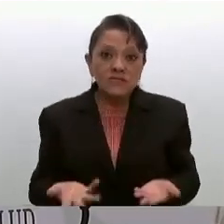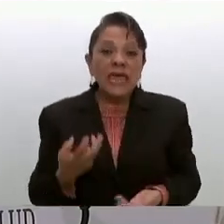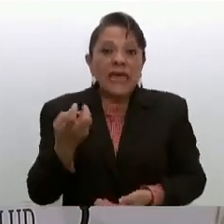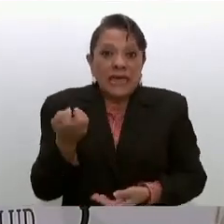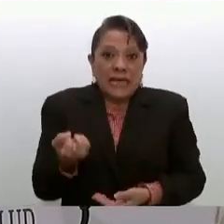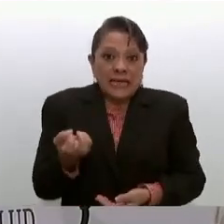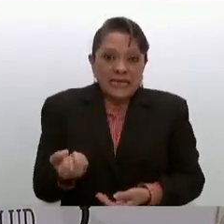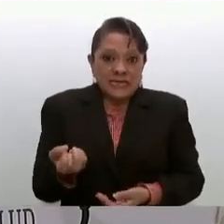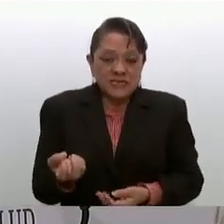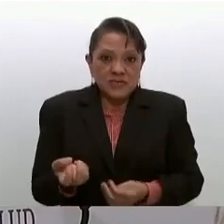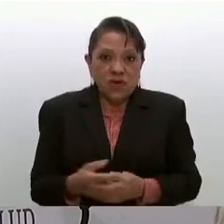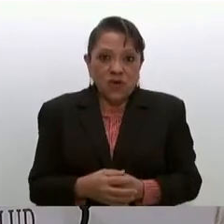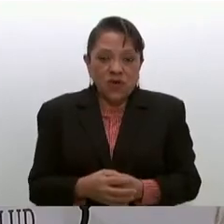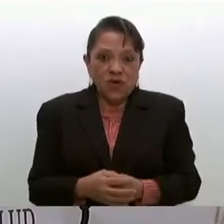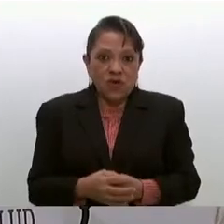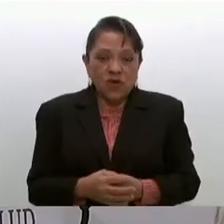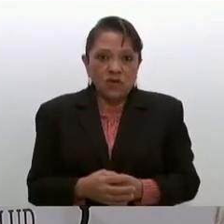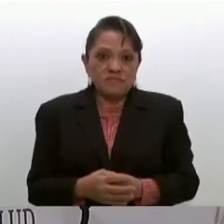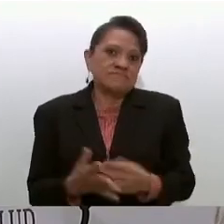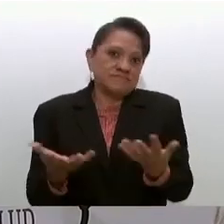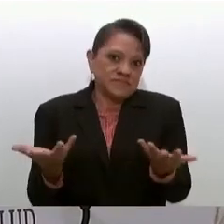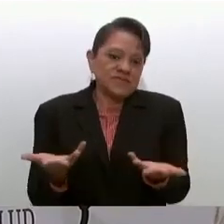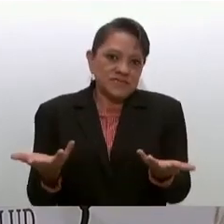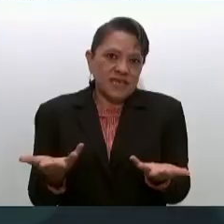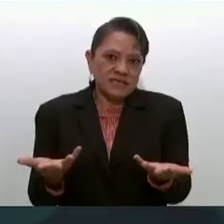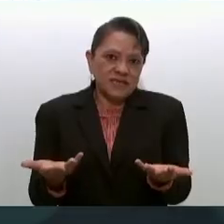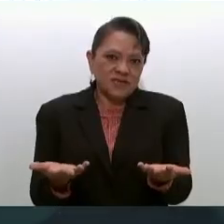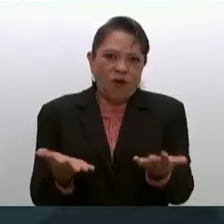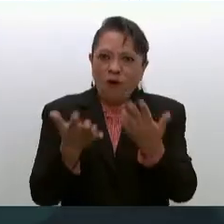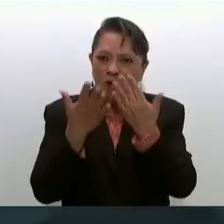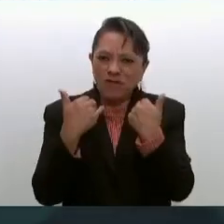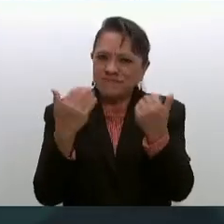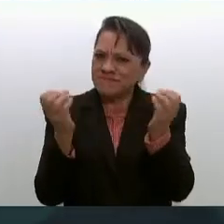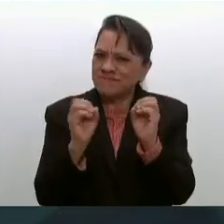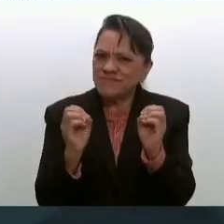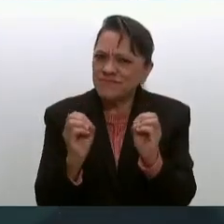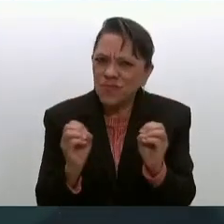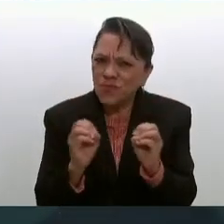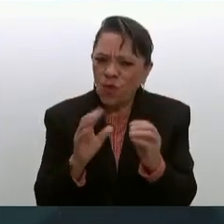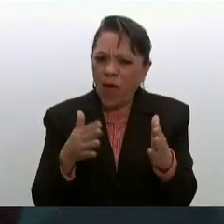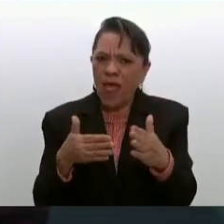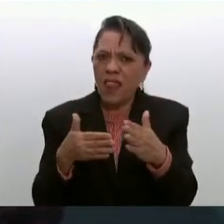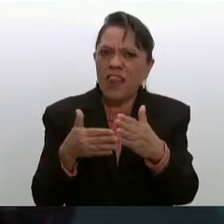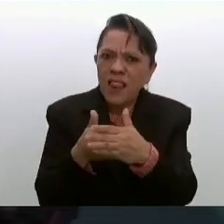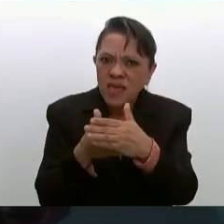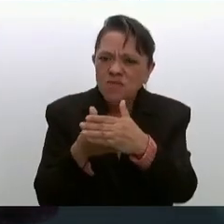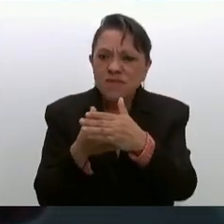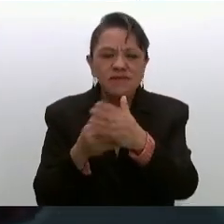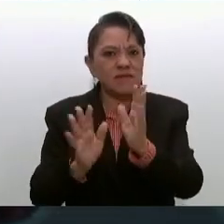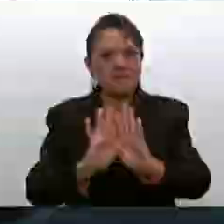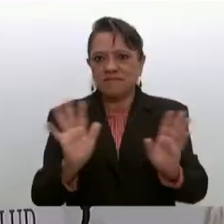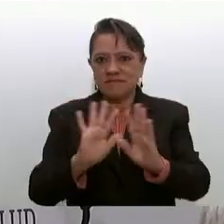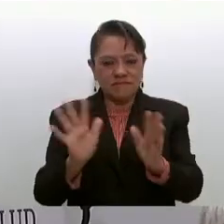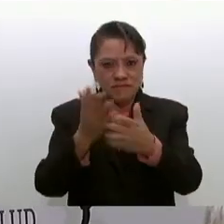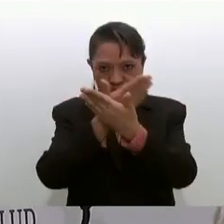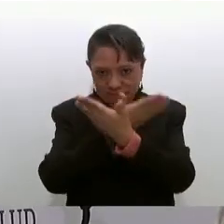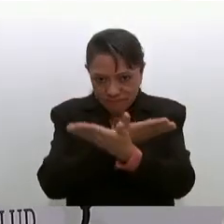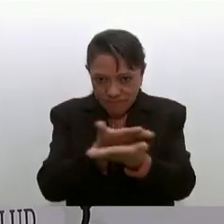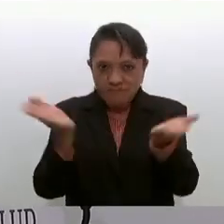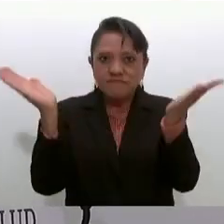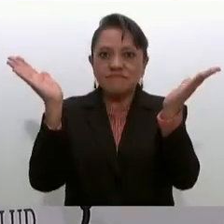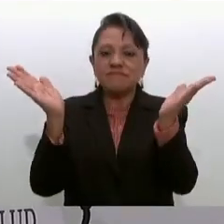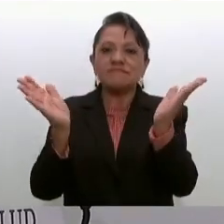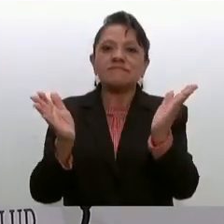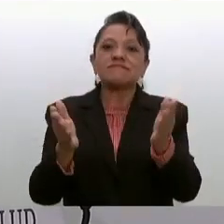es lo que se está haciendo no hay límite en cuanto a